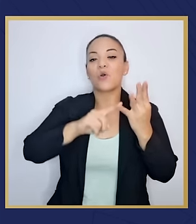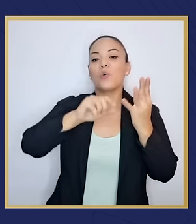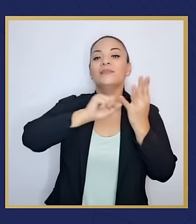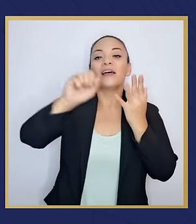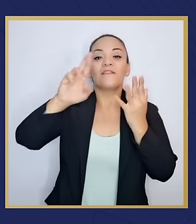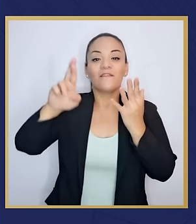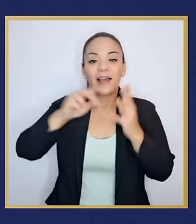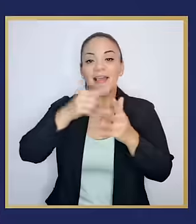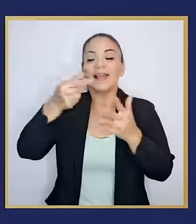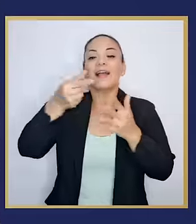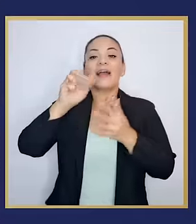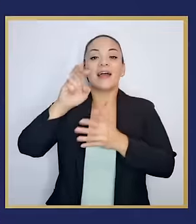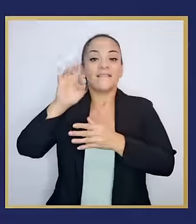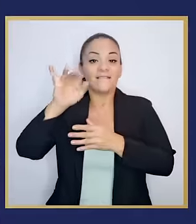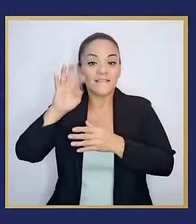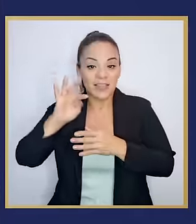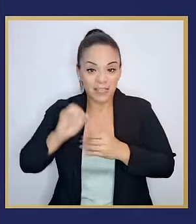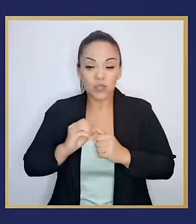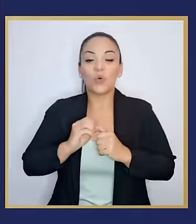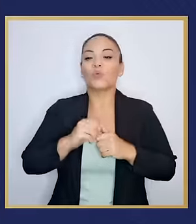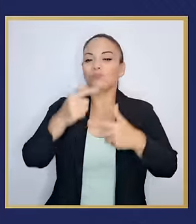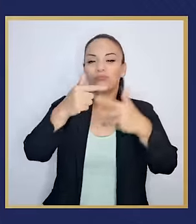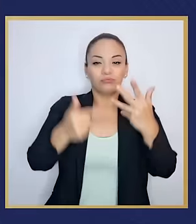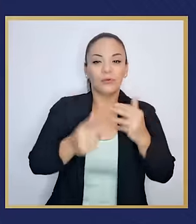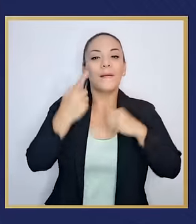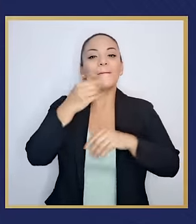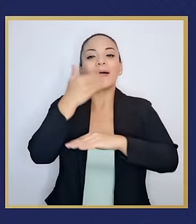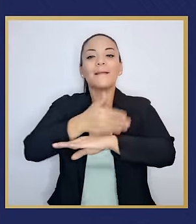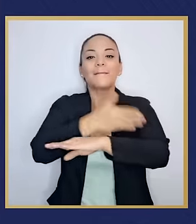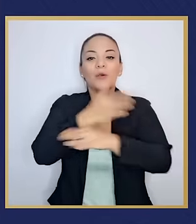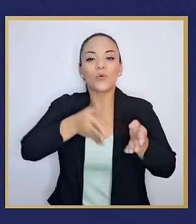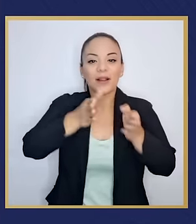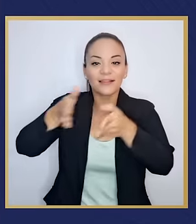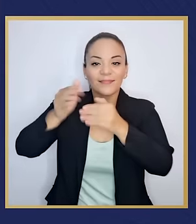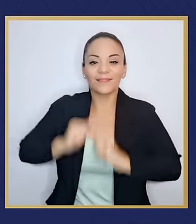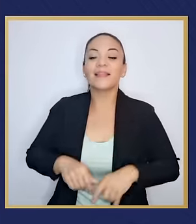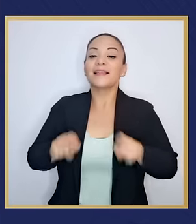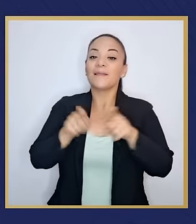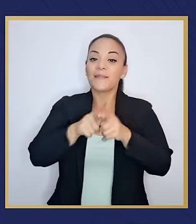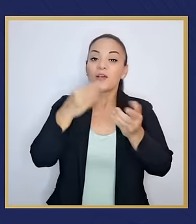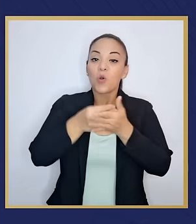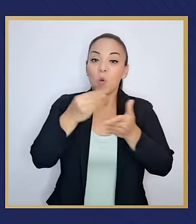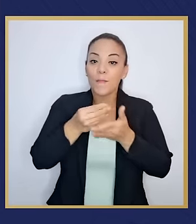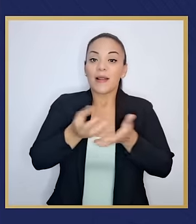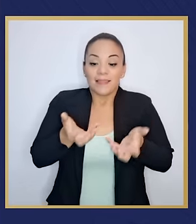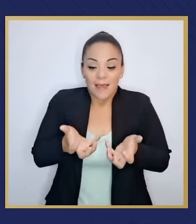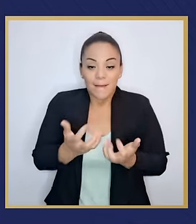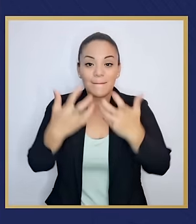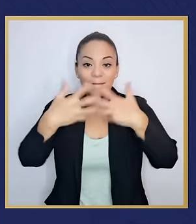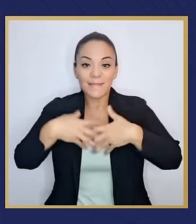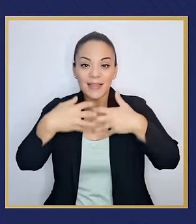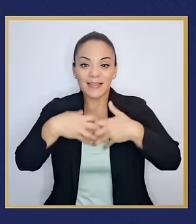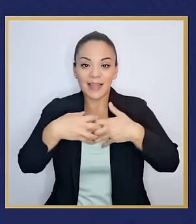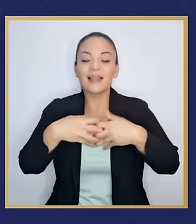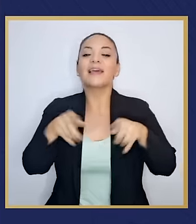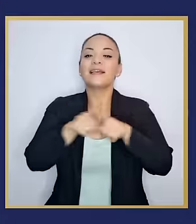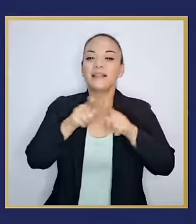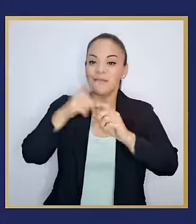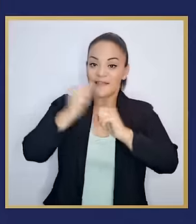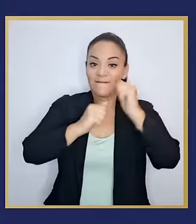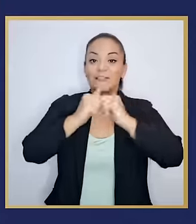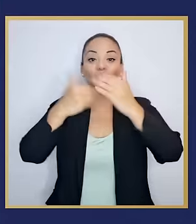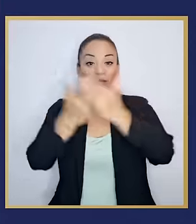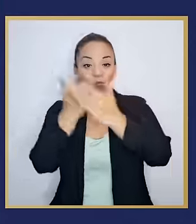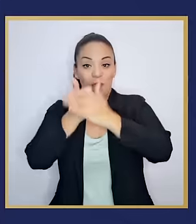y Corredores. Para ayudarlos a mejorar la red vial cantonal, la compra de maquinaria y la instalación de nueva infraestructura,